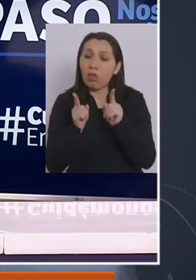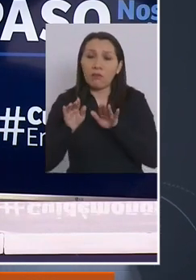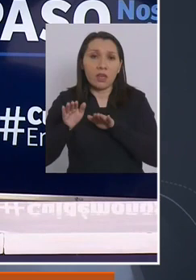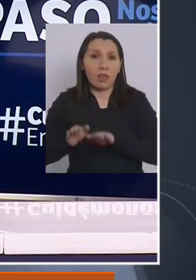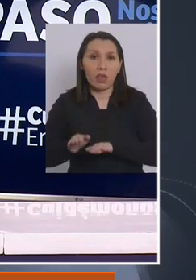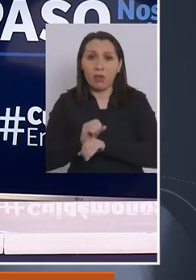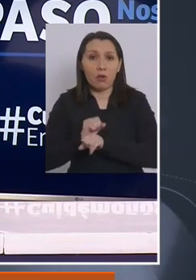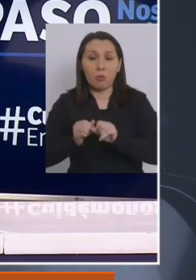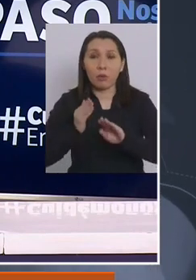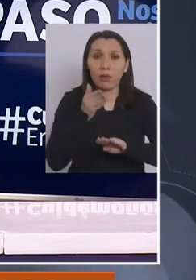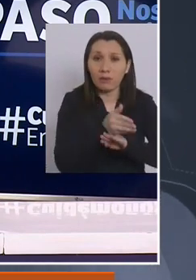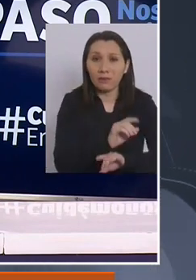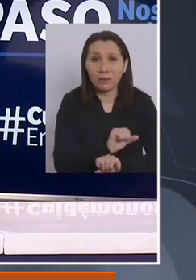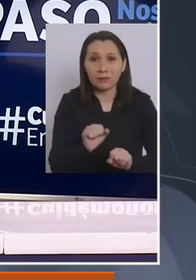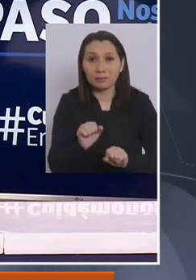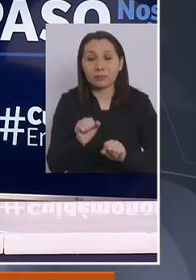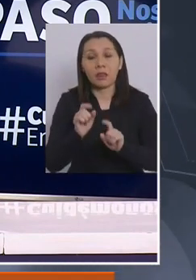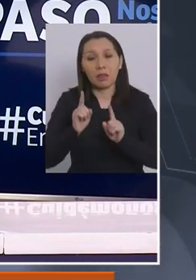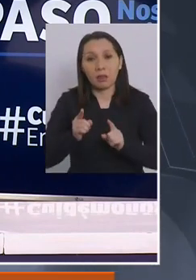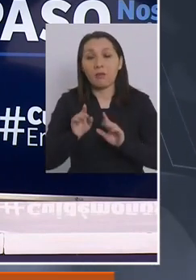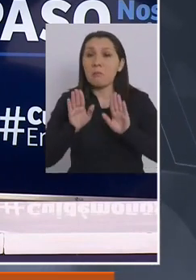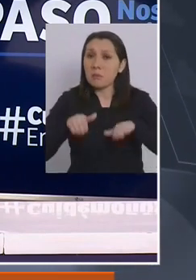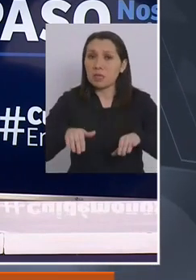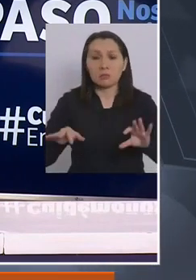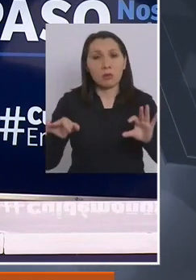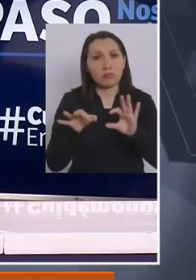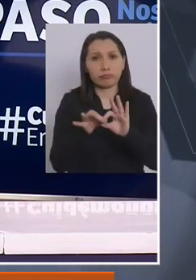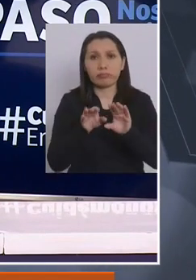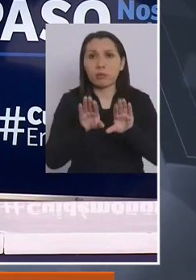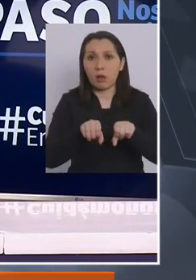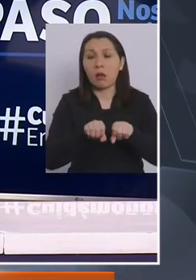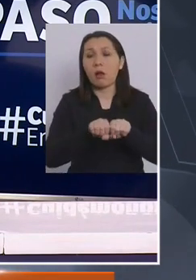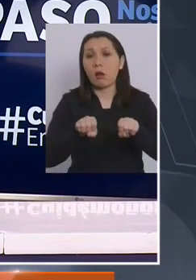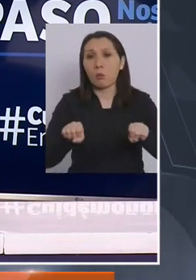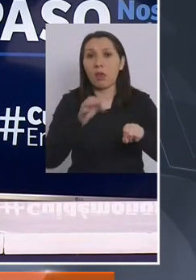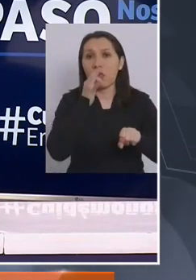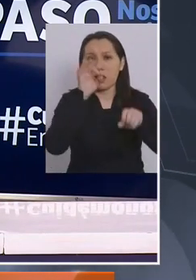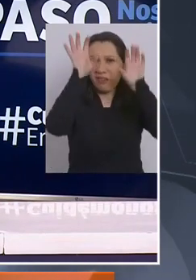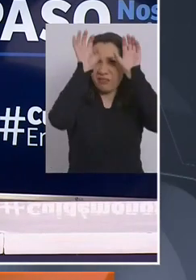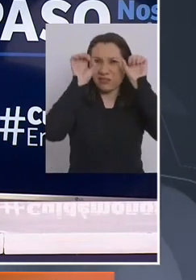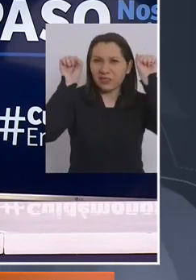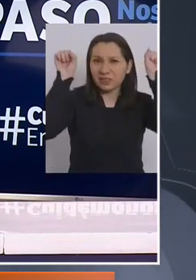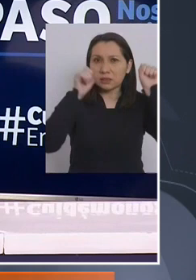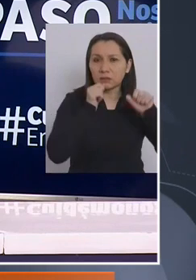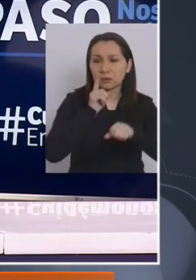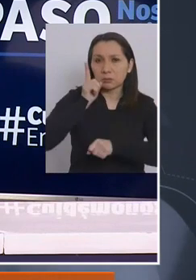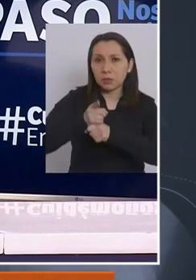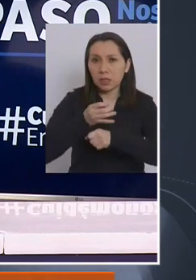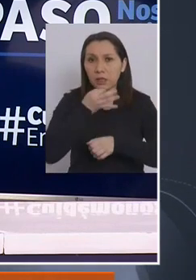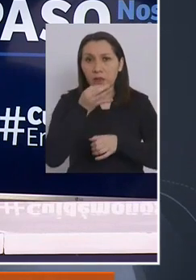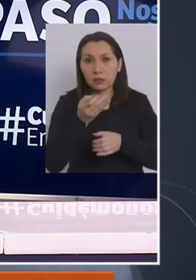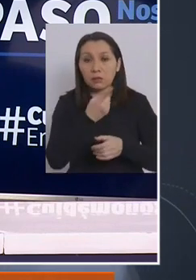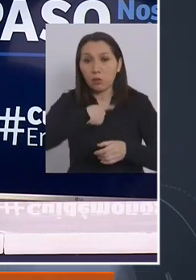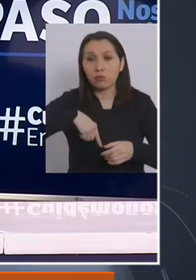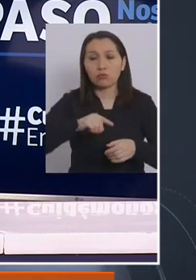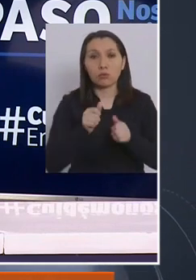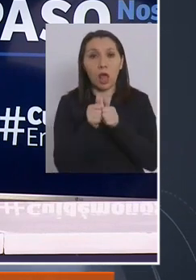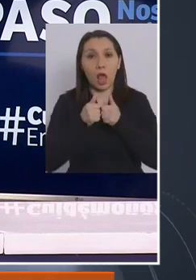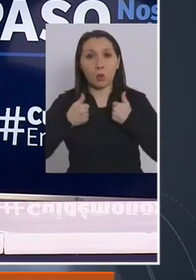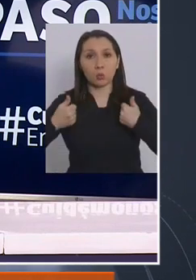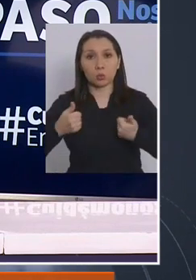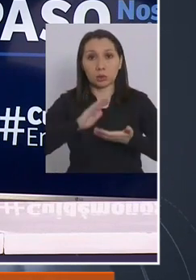mantenerlo. Y en ese sentido coincidimos con lo que ha planteado Fiscalía y también desde nuestras